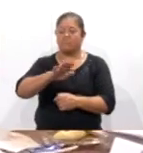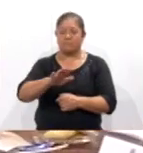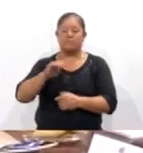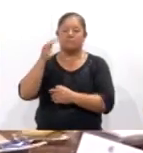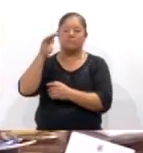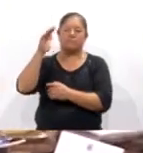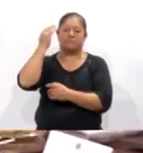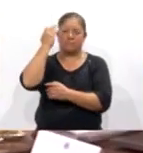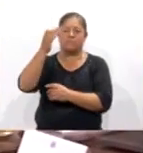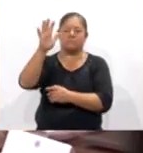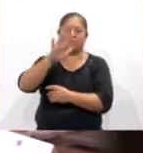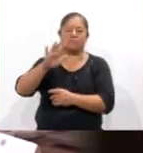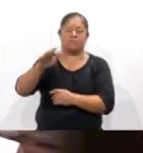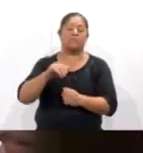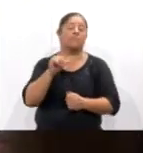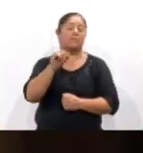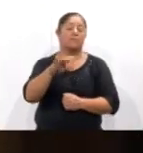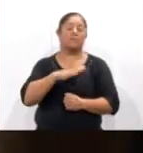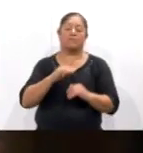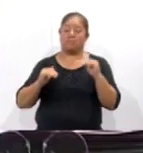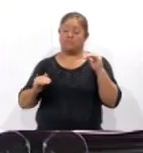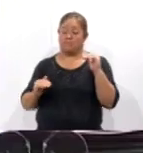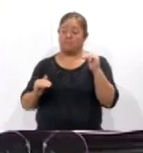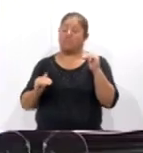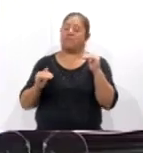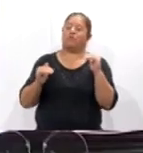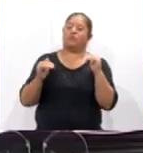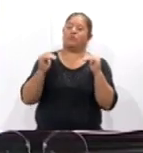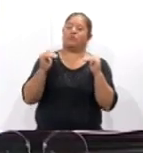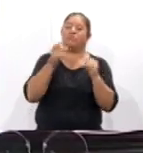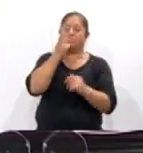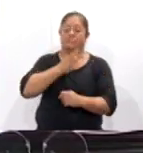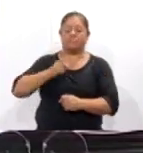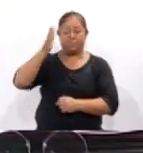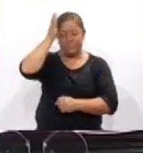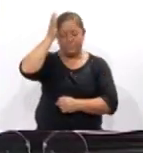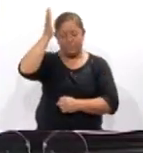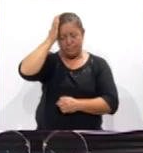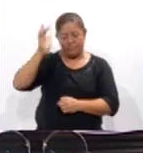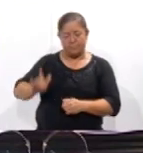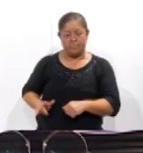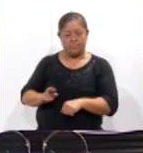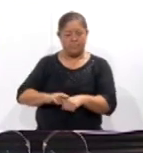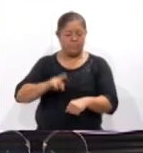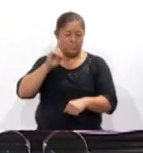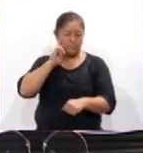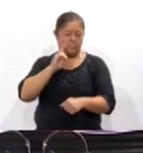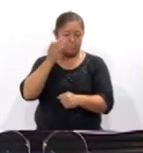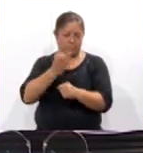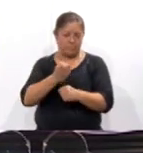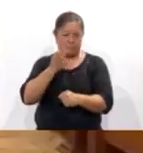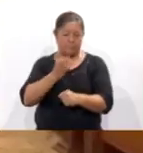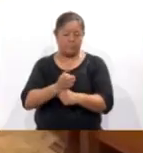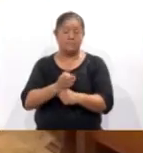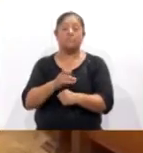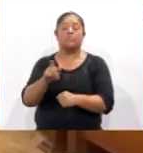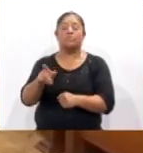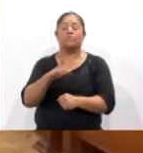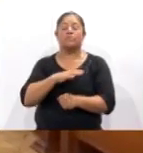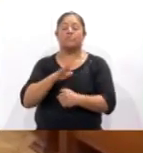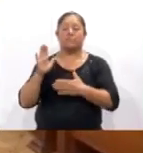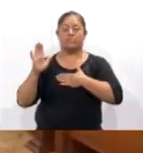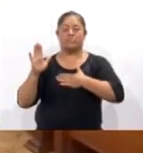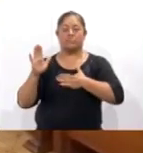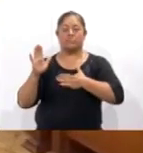estas acciones se reduce la brecha y rezago en medio ambiente, así lo expuso la titular del Ejecutivo local, quien refrendó el compromiso de la entidad